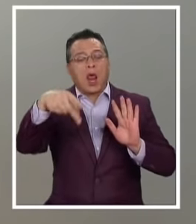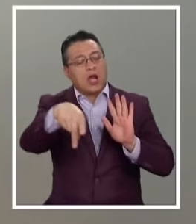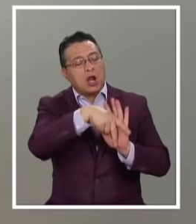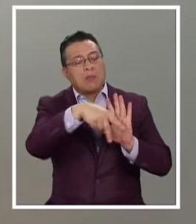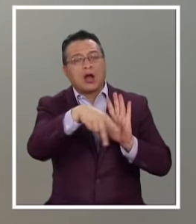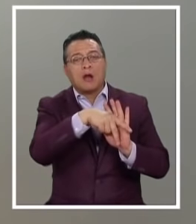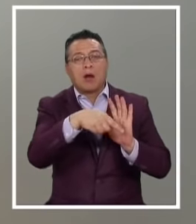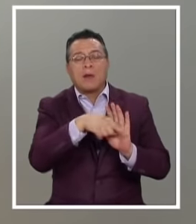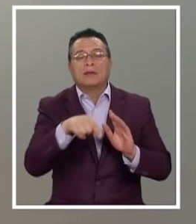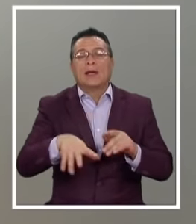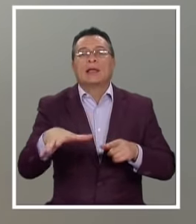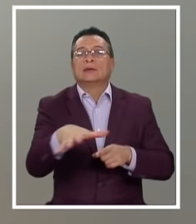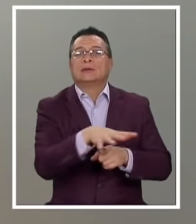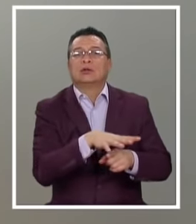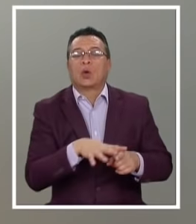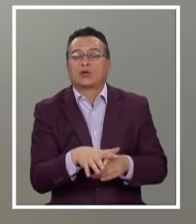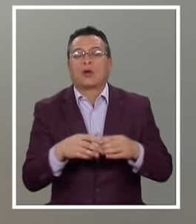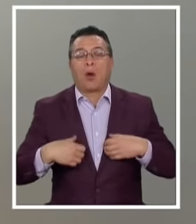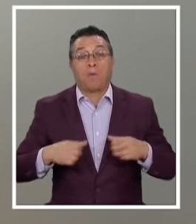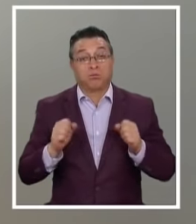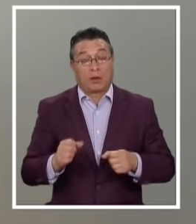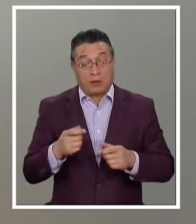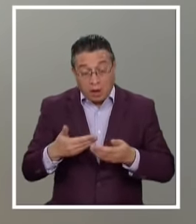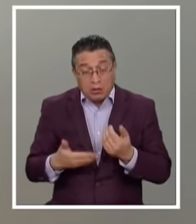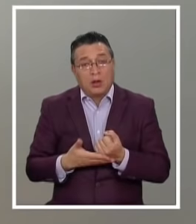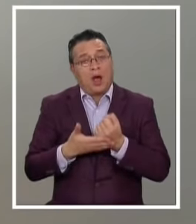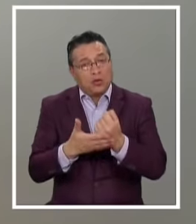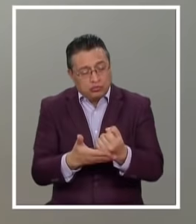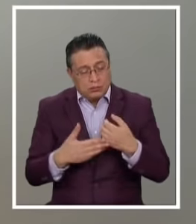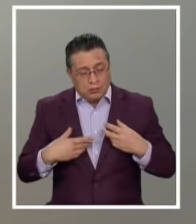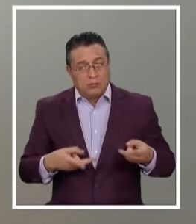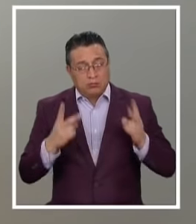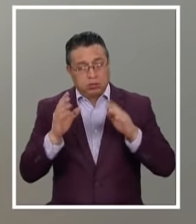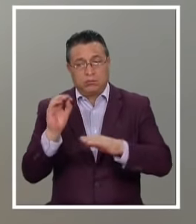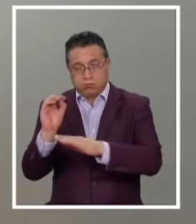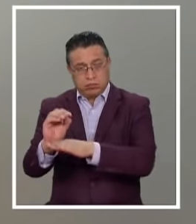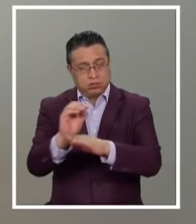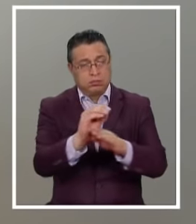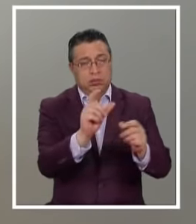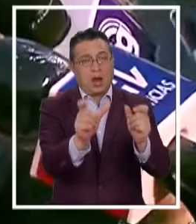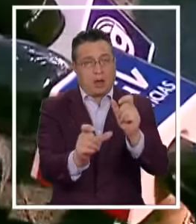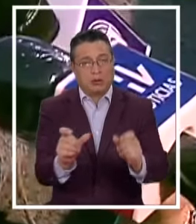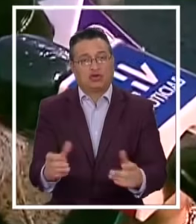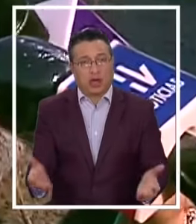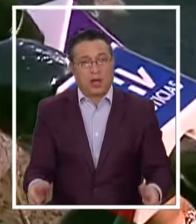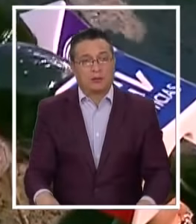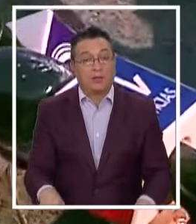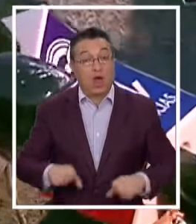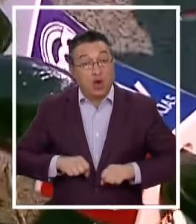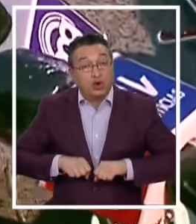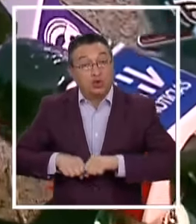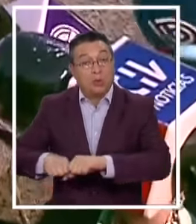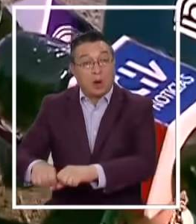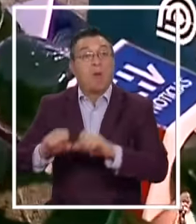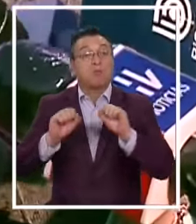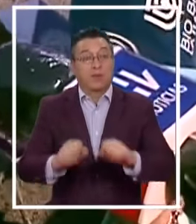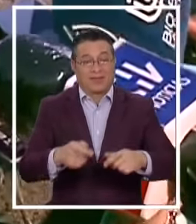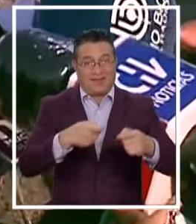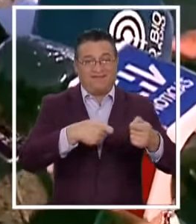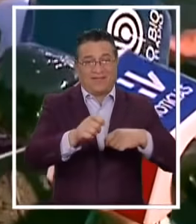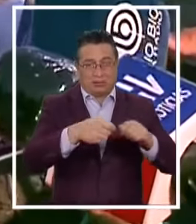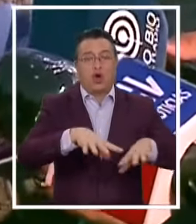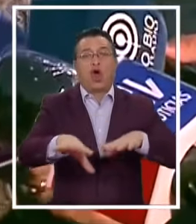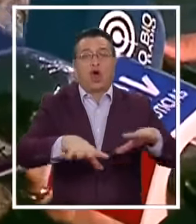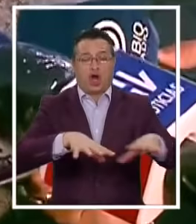regirán Respecto a estas situaciones Para poder seguir Colaborando Con el abastecimiento Seguro De las personas Los supermercados Pueden vender Sus